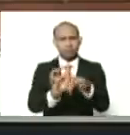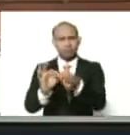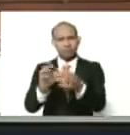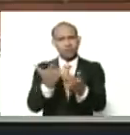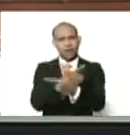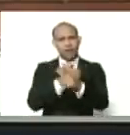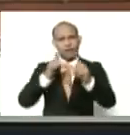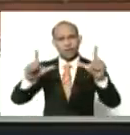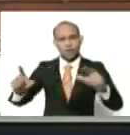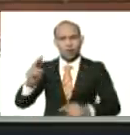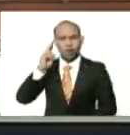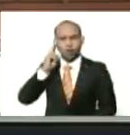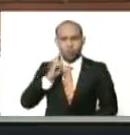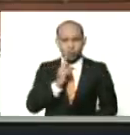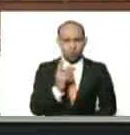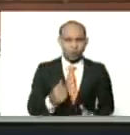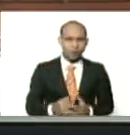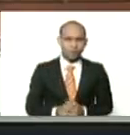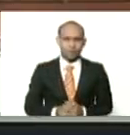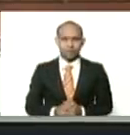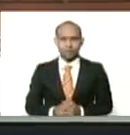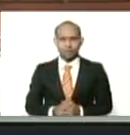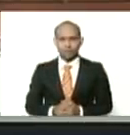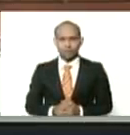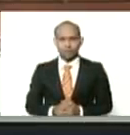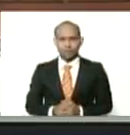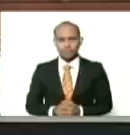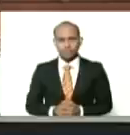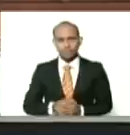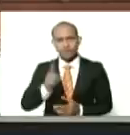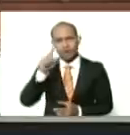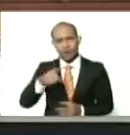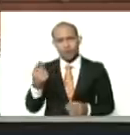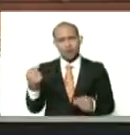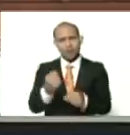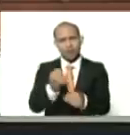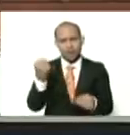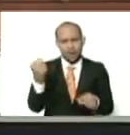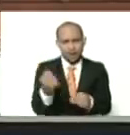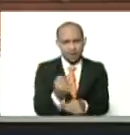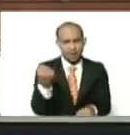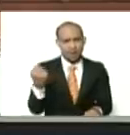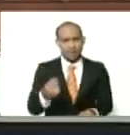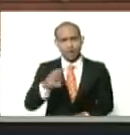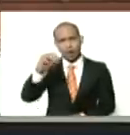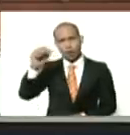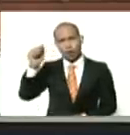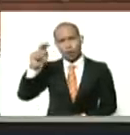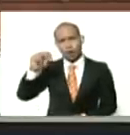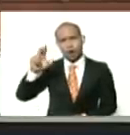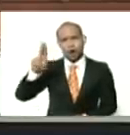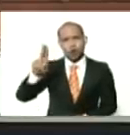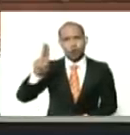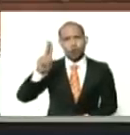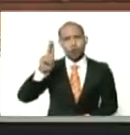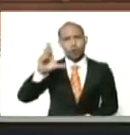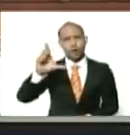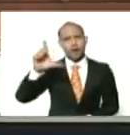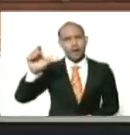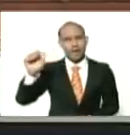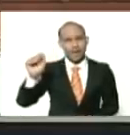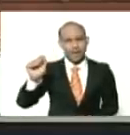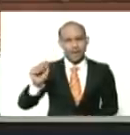libertador, Simón Bolívar, a la obra, de Manuel Azae, de verdad, nos conmueve,